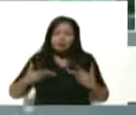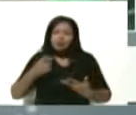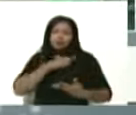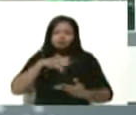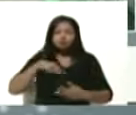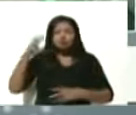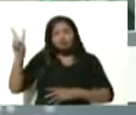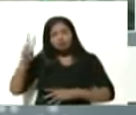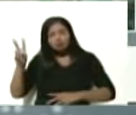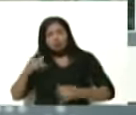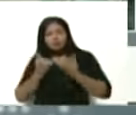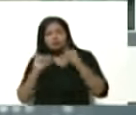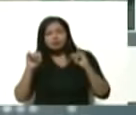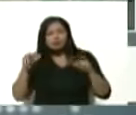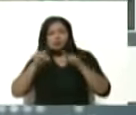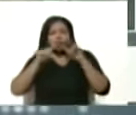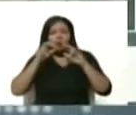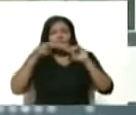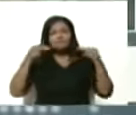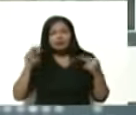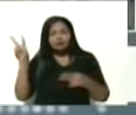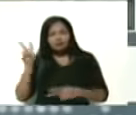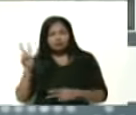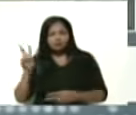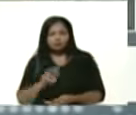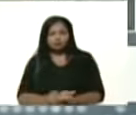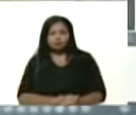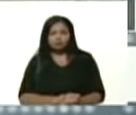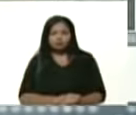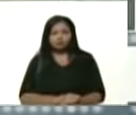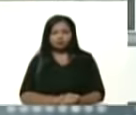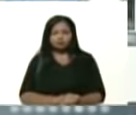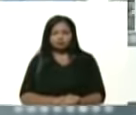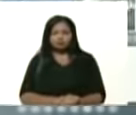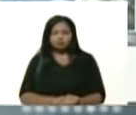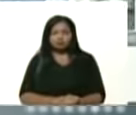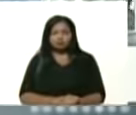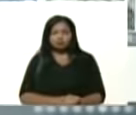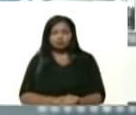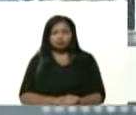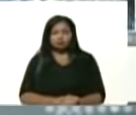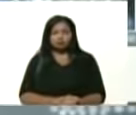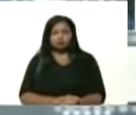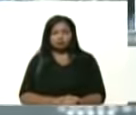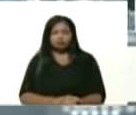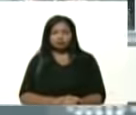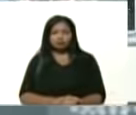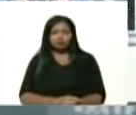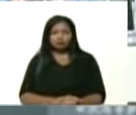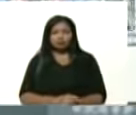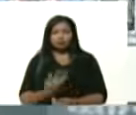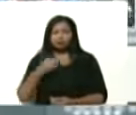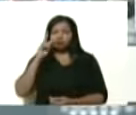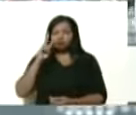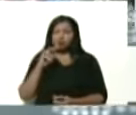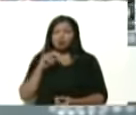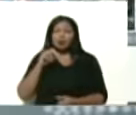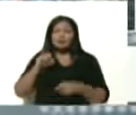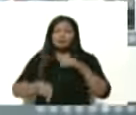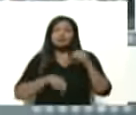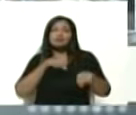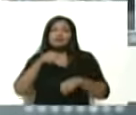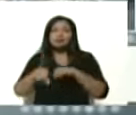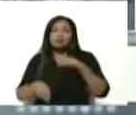para la independencia y la paz de Venezuela. Ahí veo una bicicleta de esas que ahora son